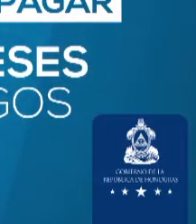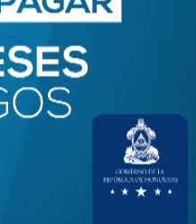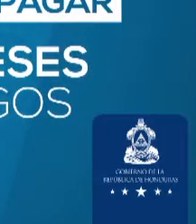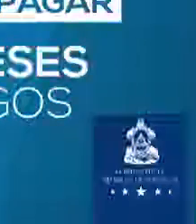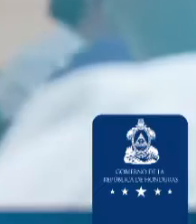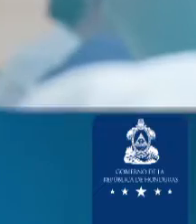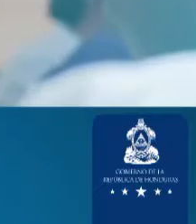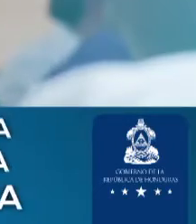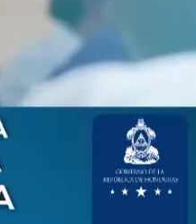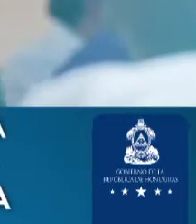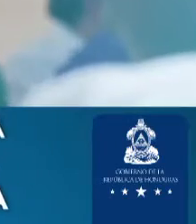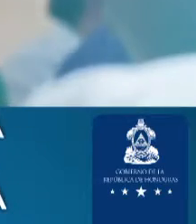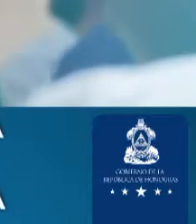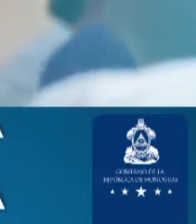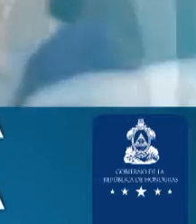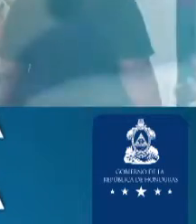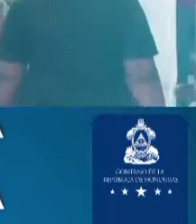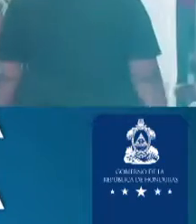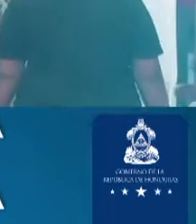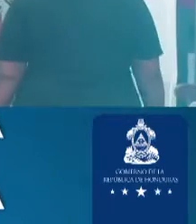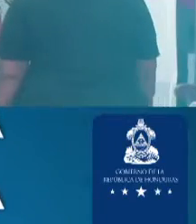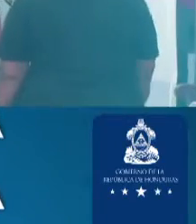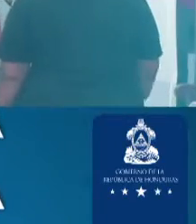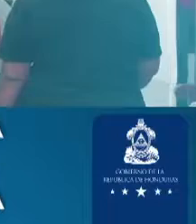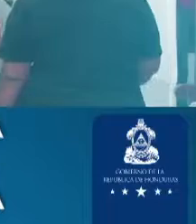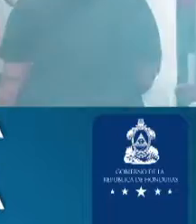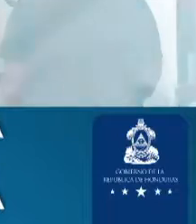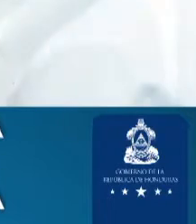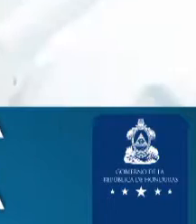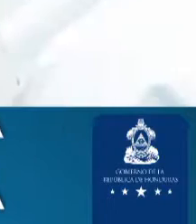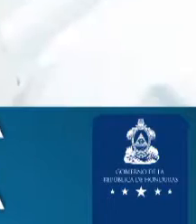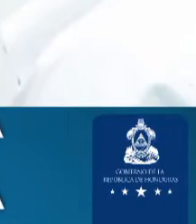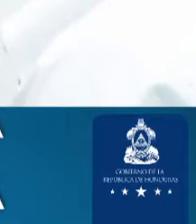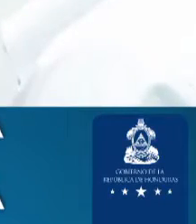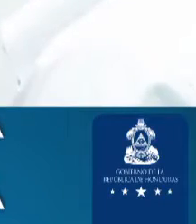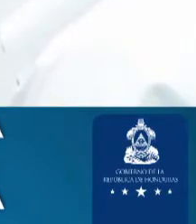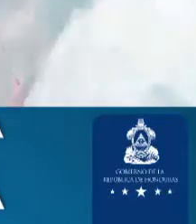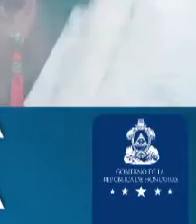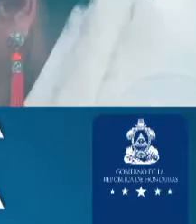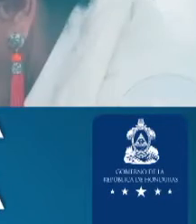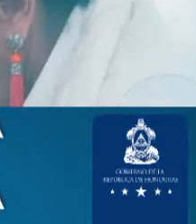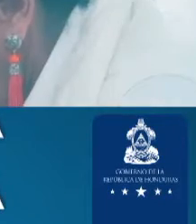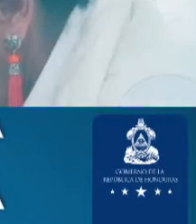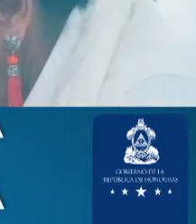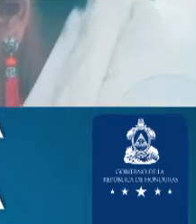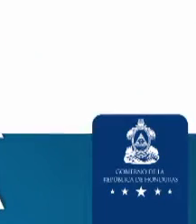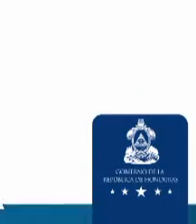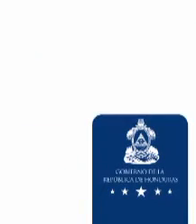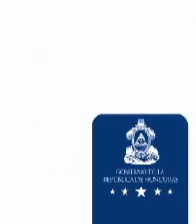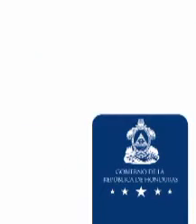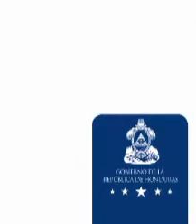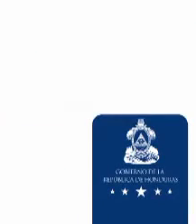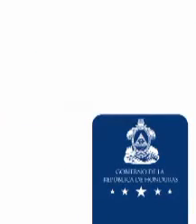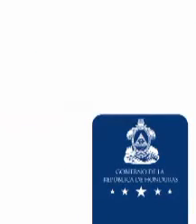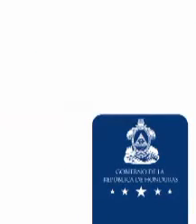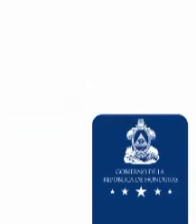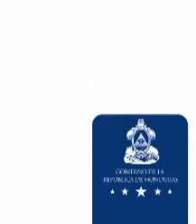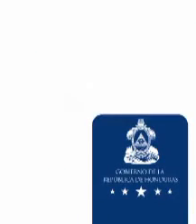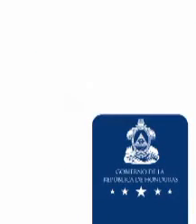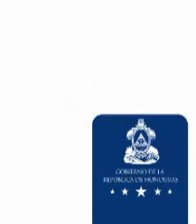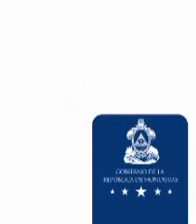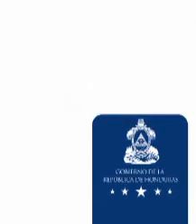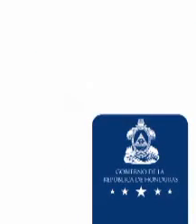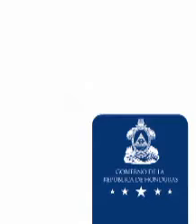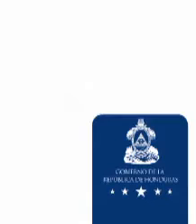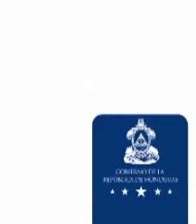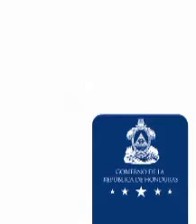recargos. Regulariza tu deuda. Ponte al día con la amnistía que te otorga el Gobierno de la República. Para más información, llama